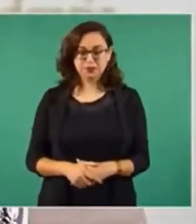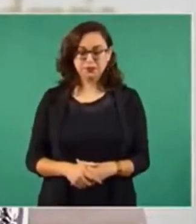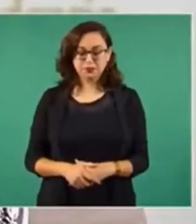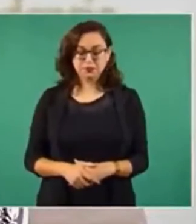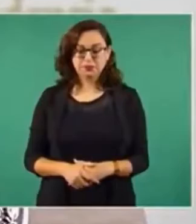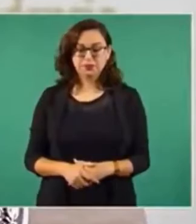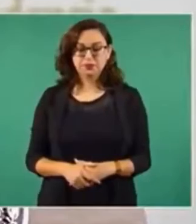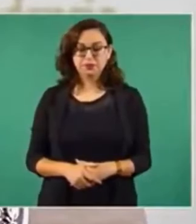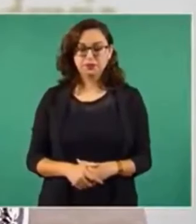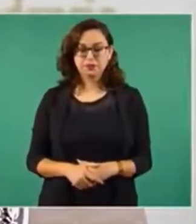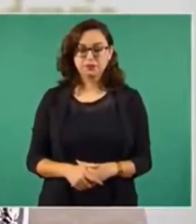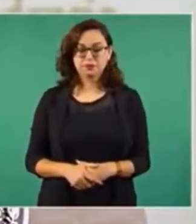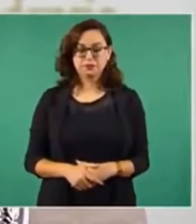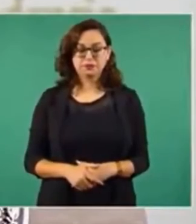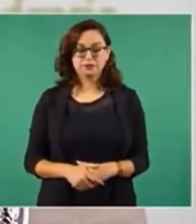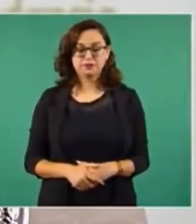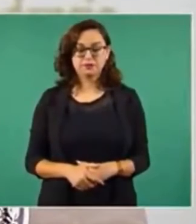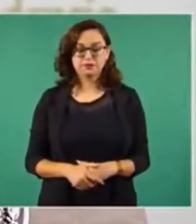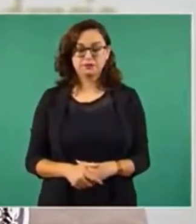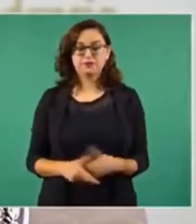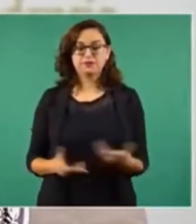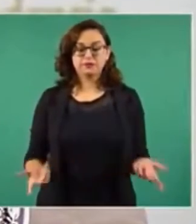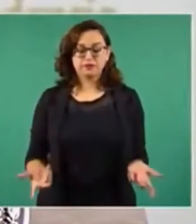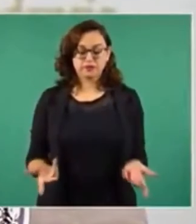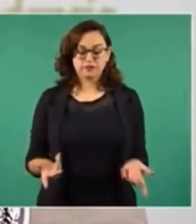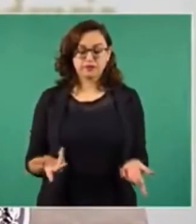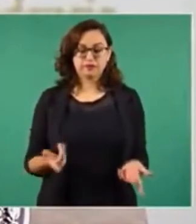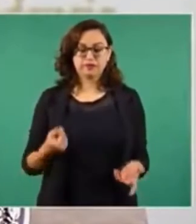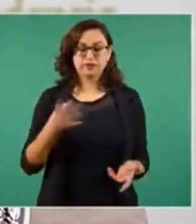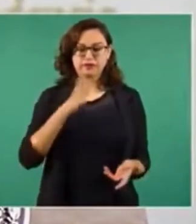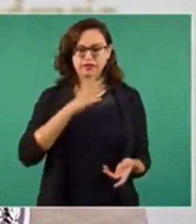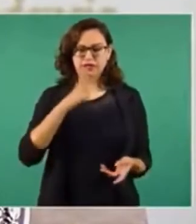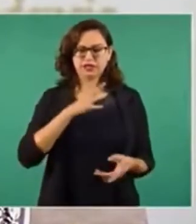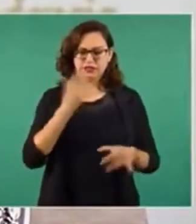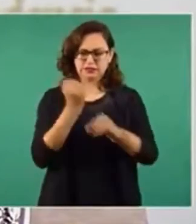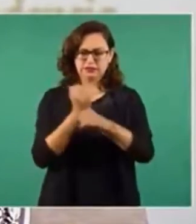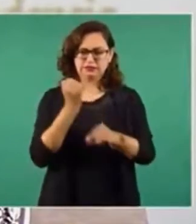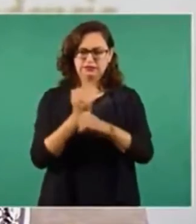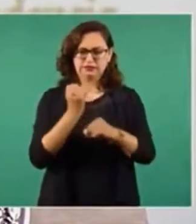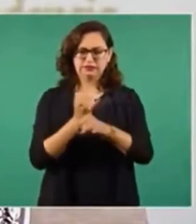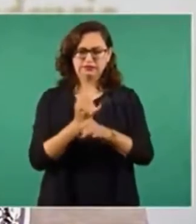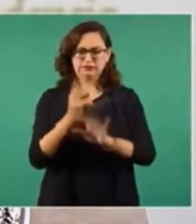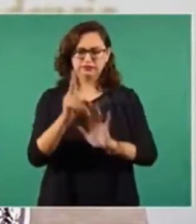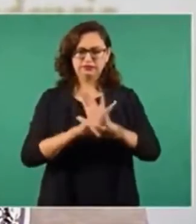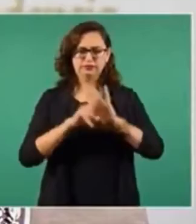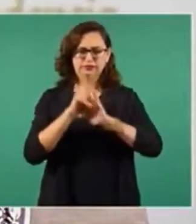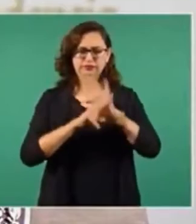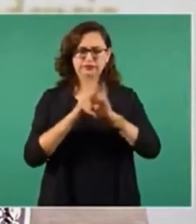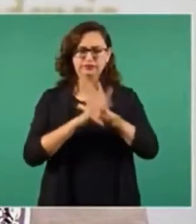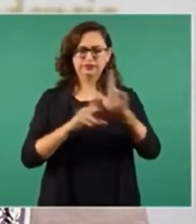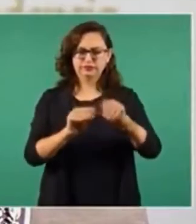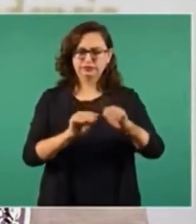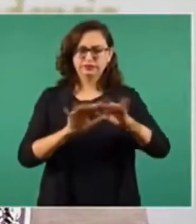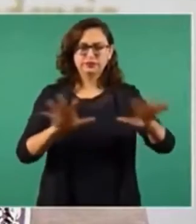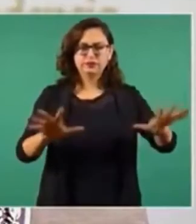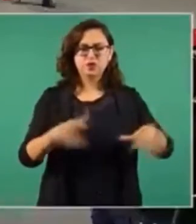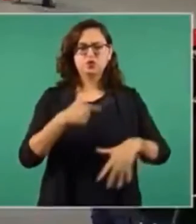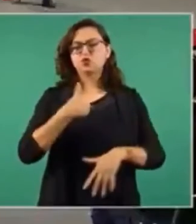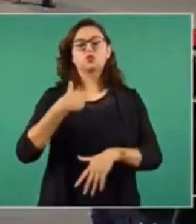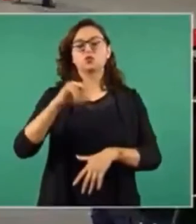a ver si hay un mensaje en las redes ayer lo vi ya ni me acordaba